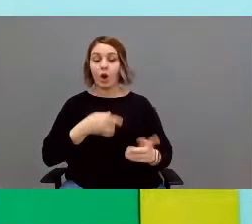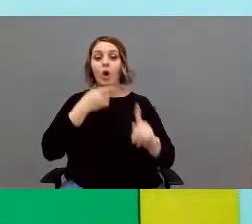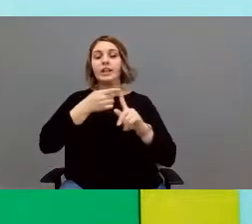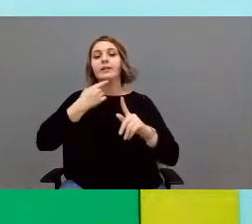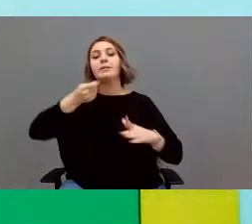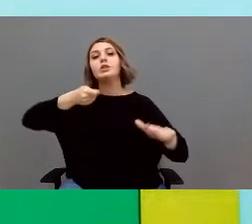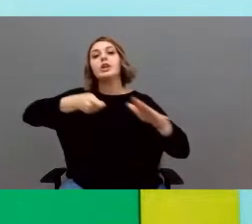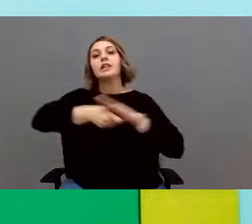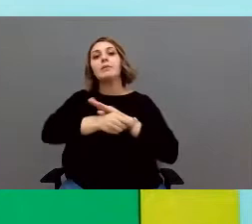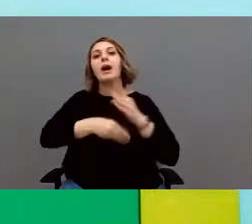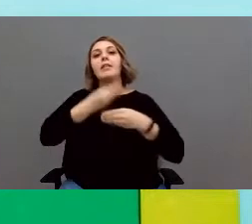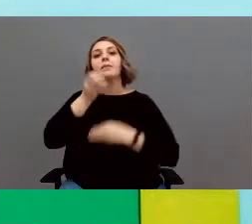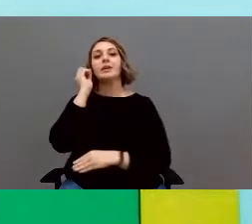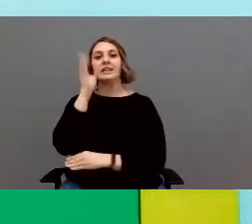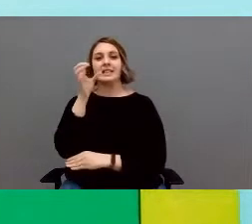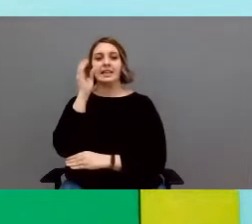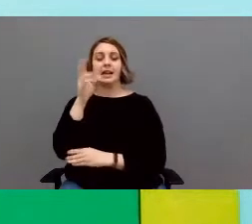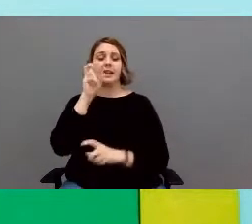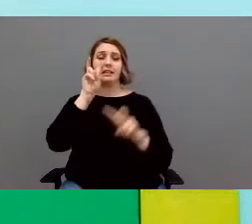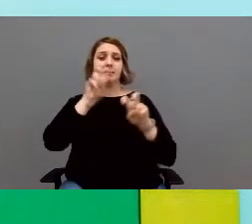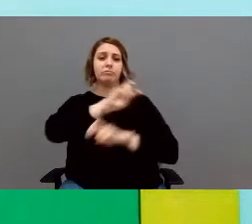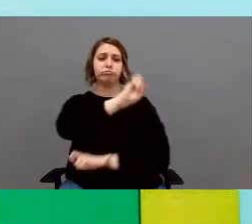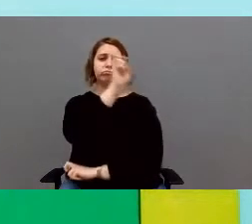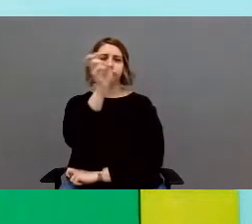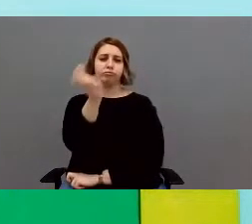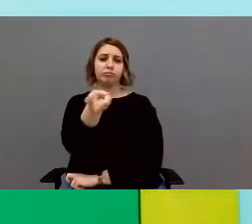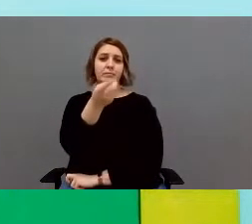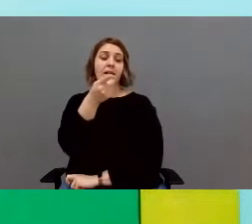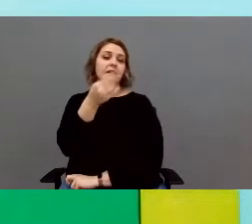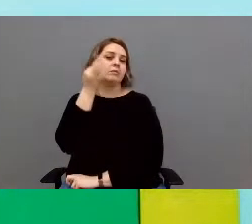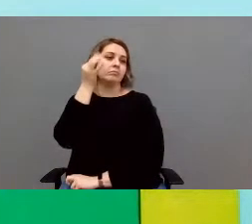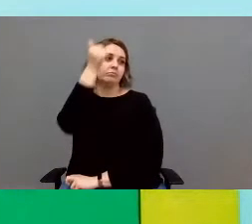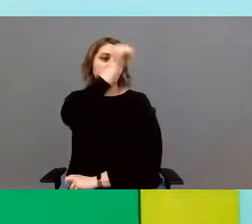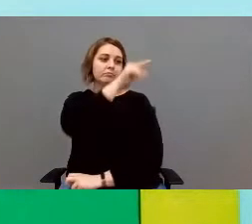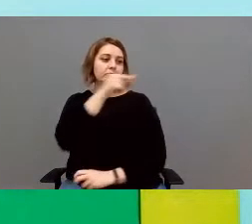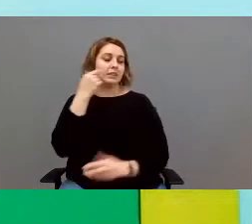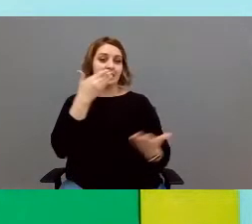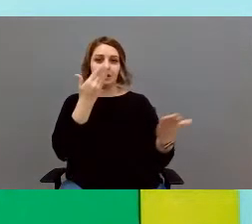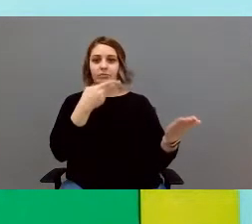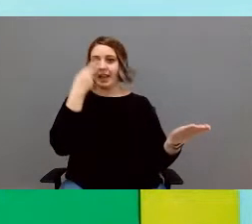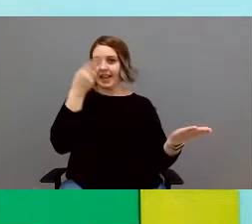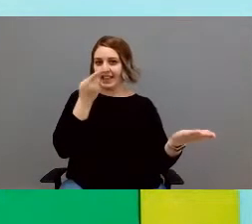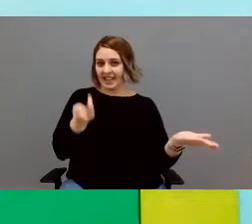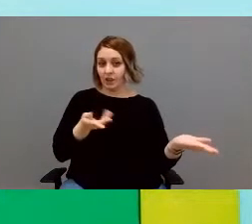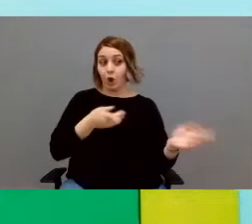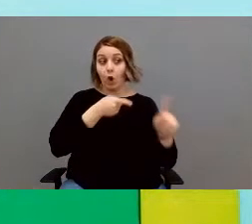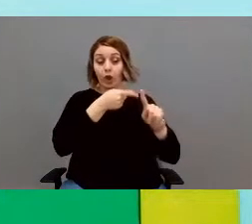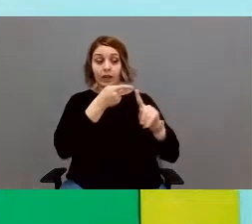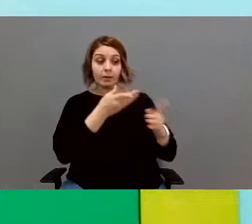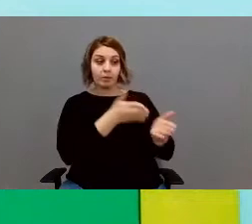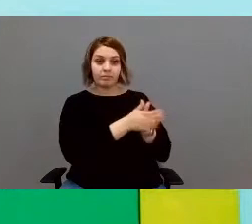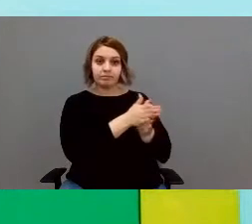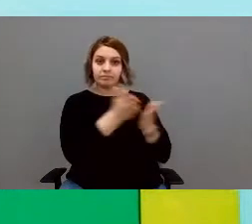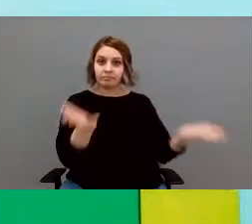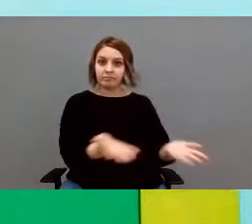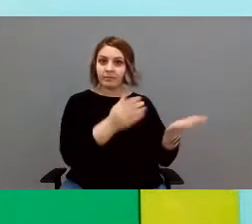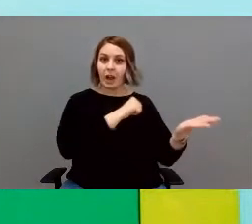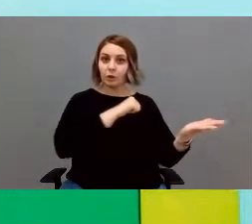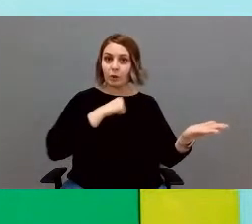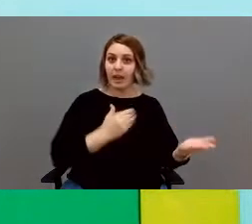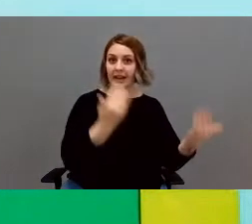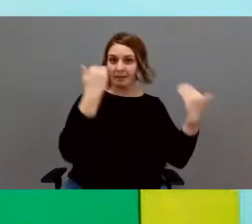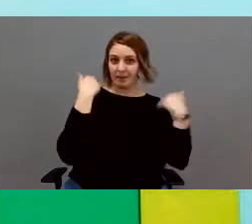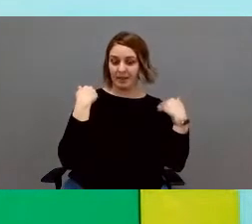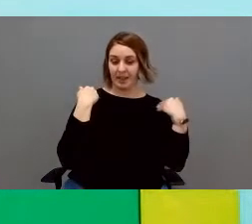solicitamos y realizamos charlas con temas variados y de interés para los chicos. Todo ello con el objetivo de fomentar la autonomía y la